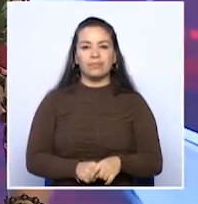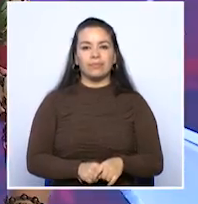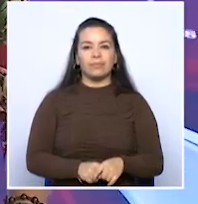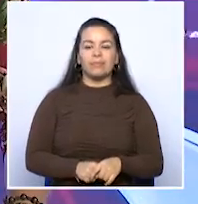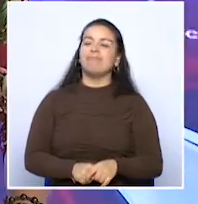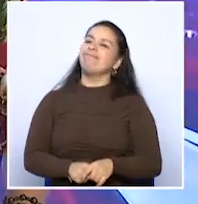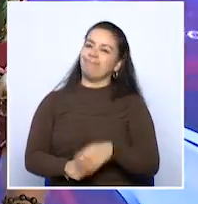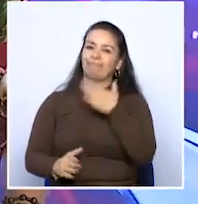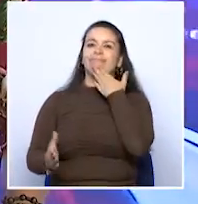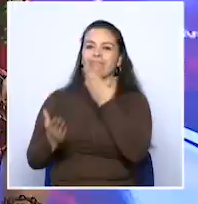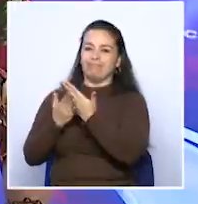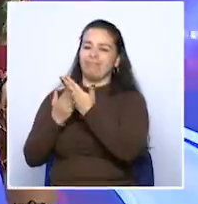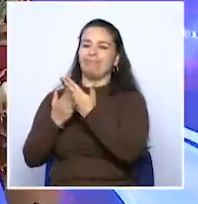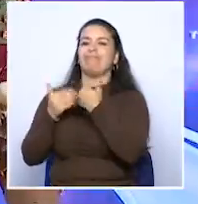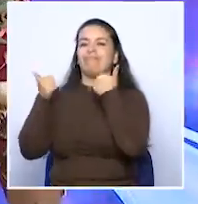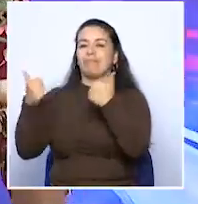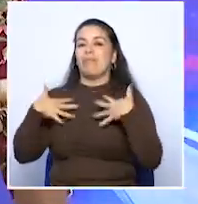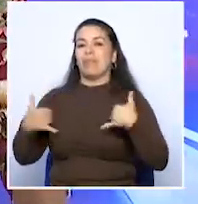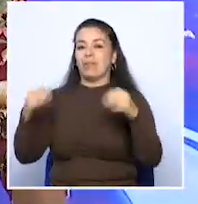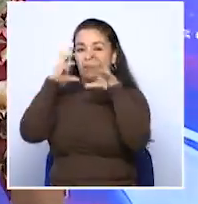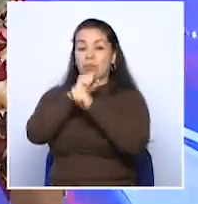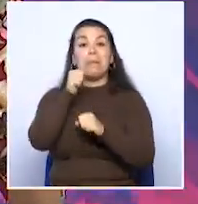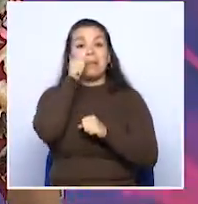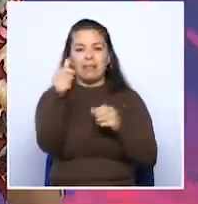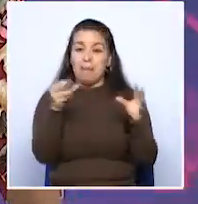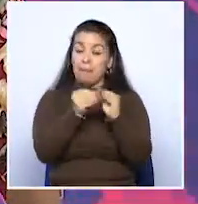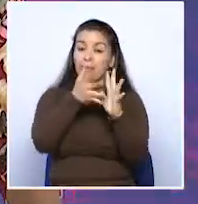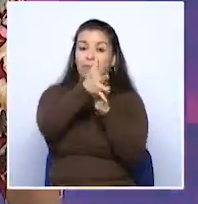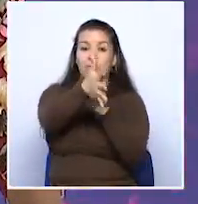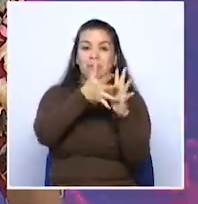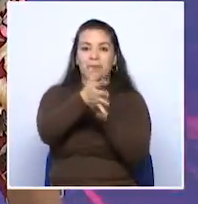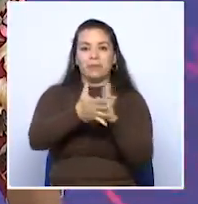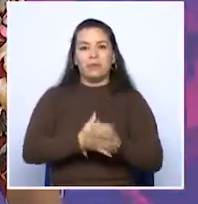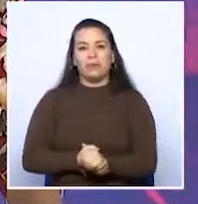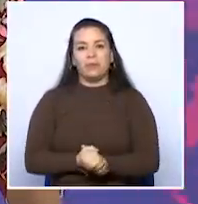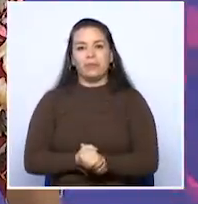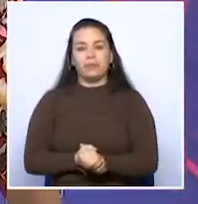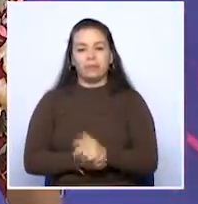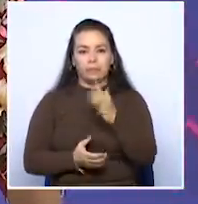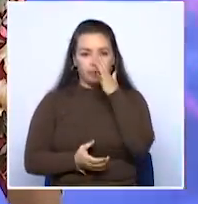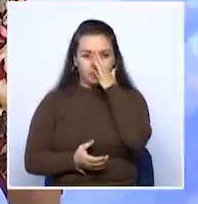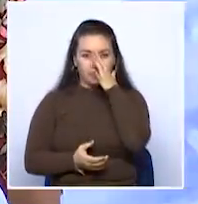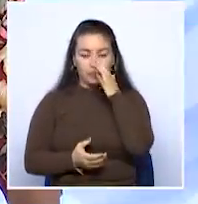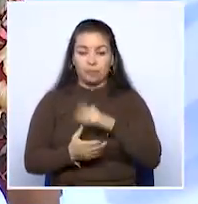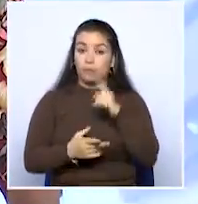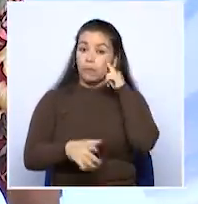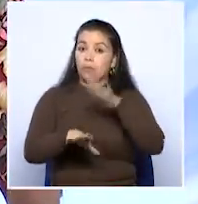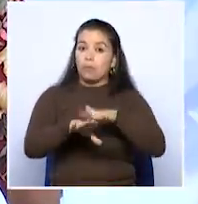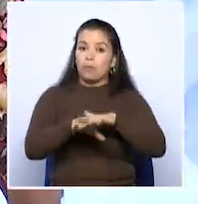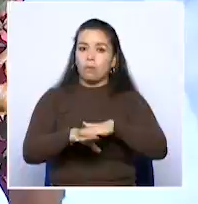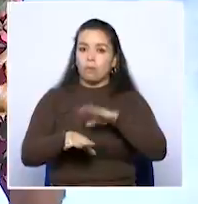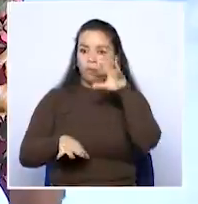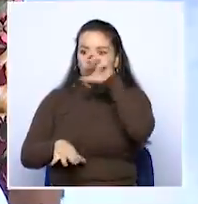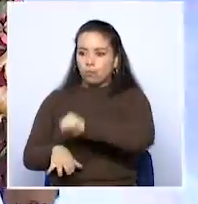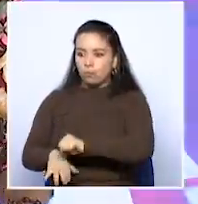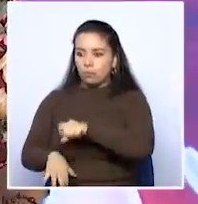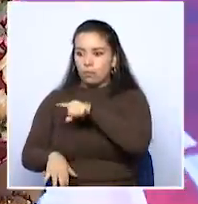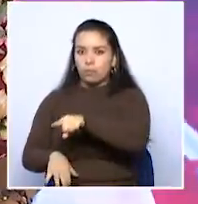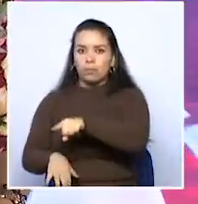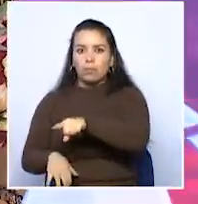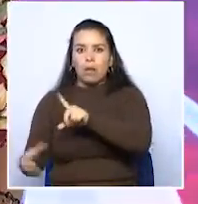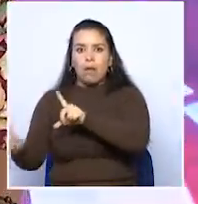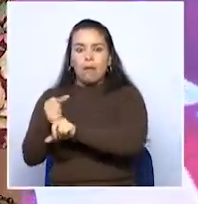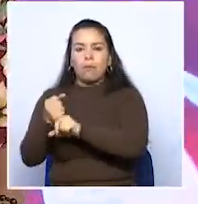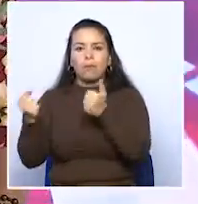Andrea, muchísimas gracias. Una feliz noche. Mañana nos vemos con más información. Entre tanto, un macabro hallazgo hicieron ciudadanos en